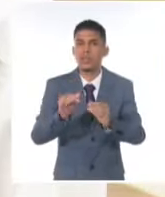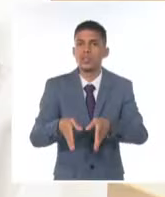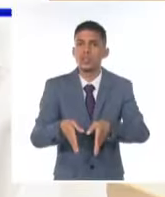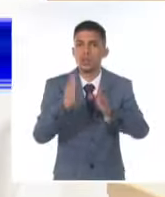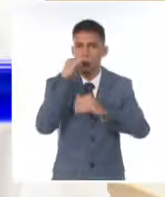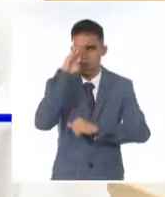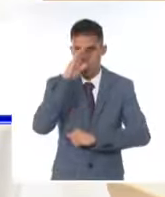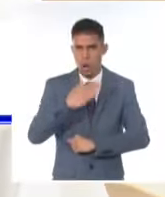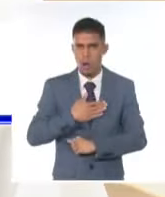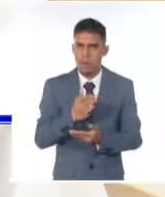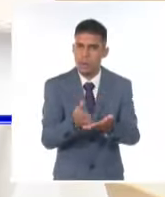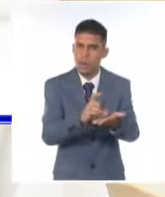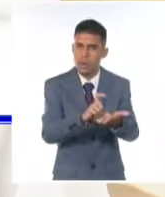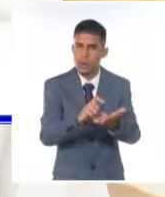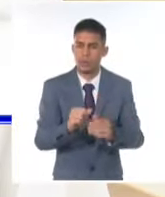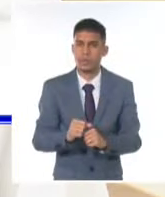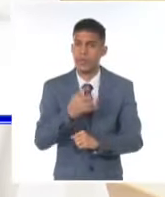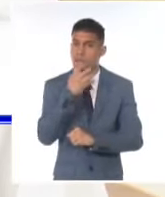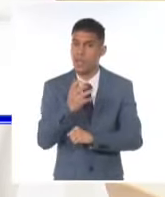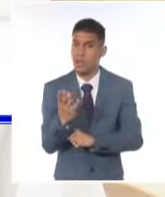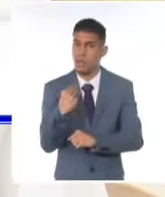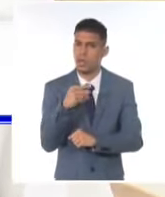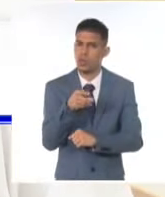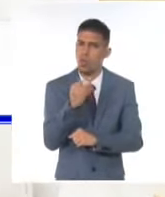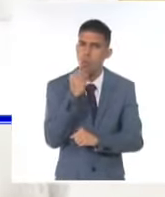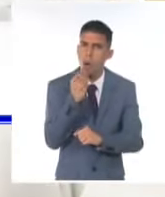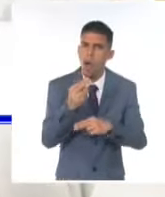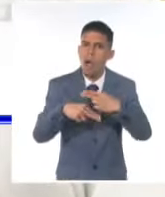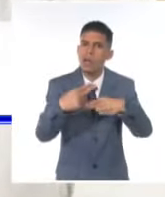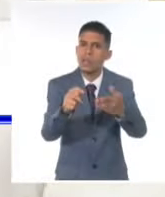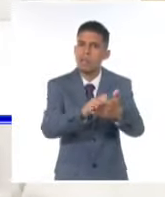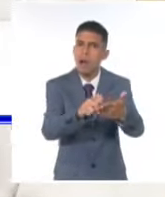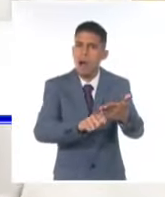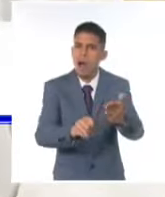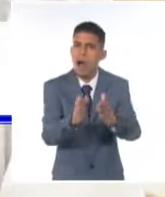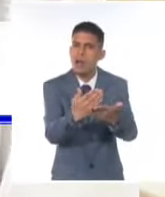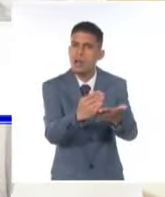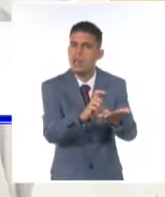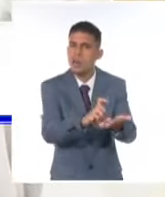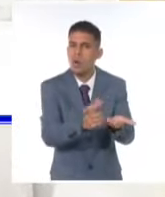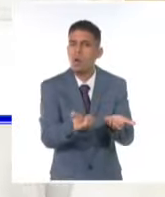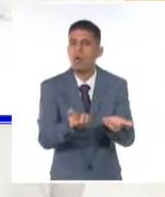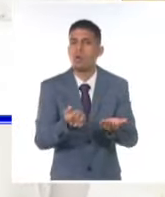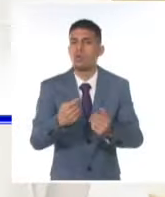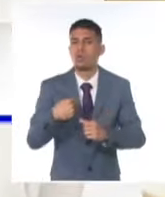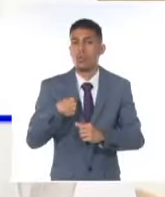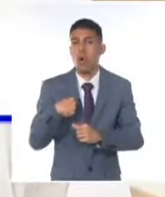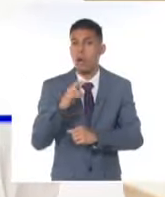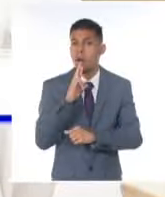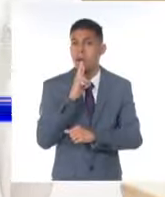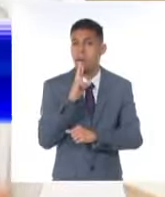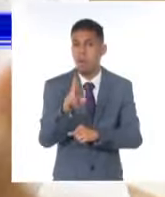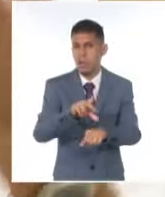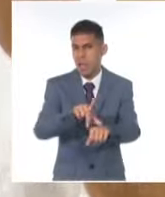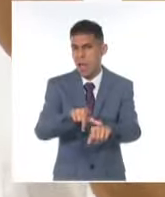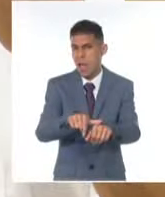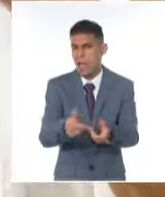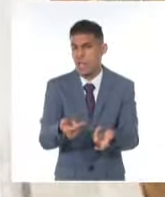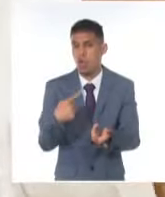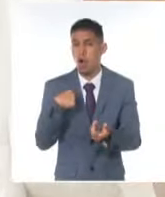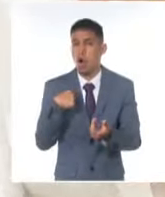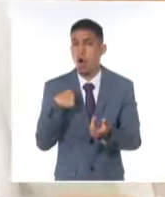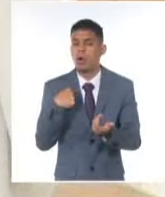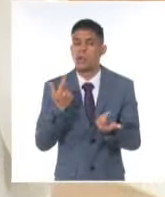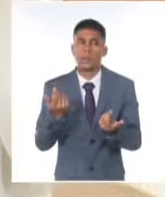escriba el prólogo, aquella obra, y yo le, que soy de respuestas más bien lentas, en aquel